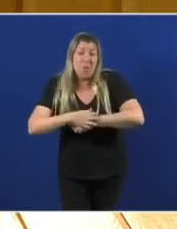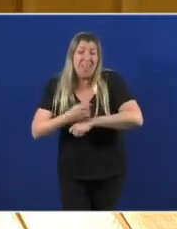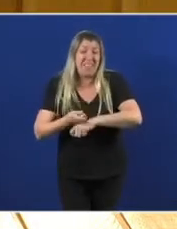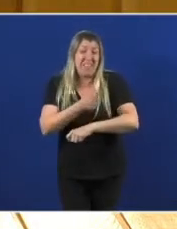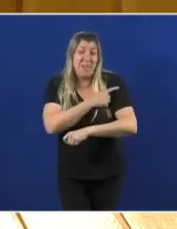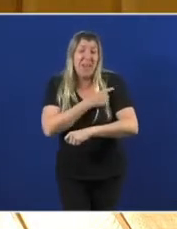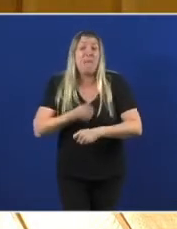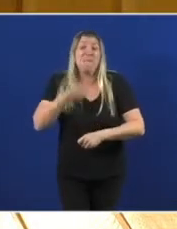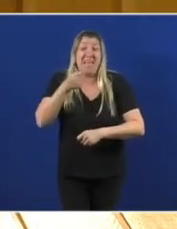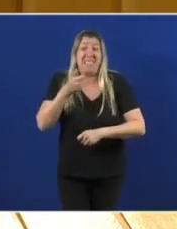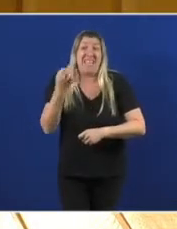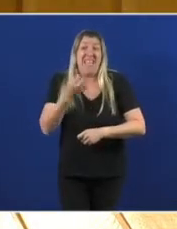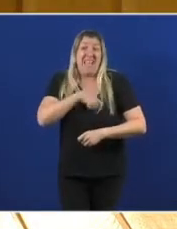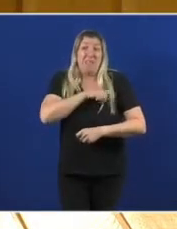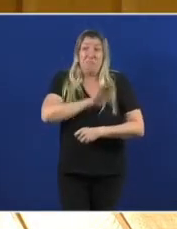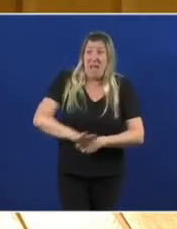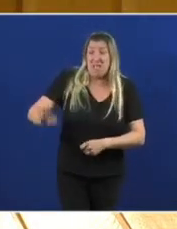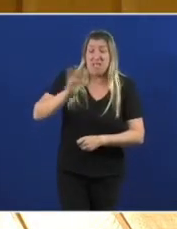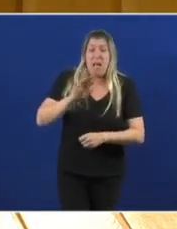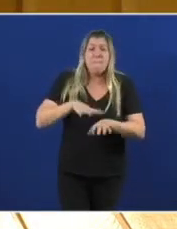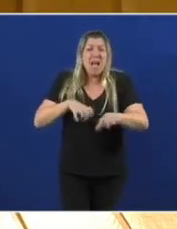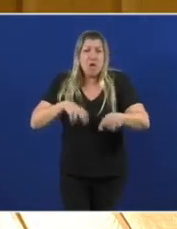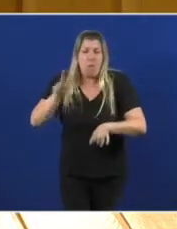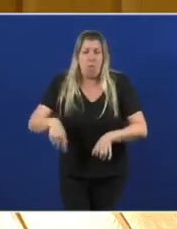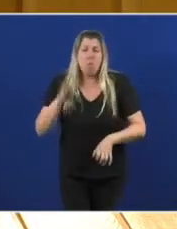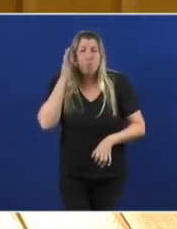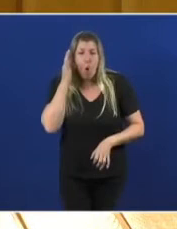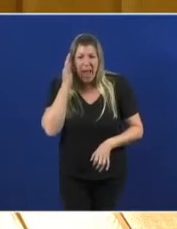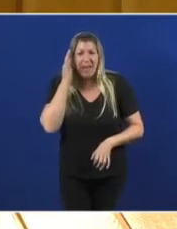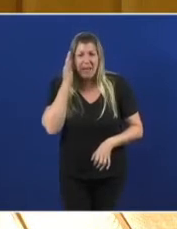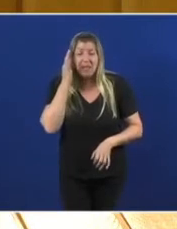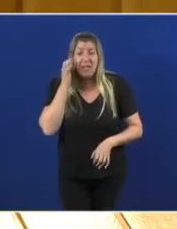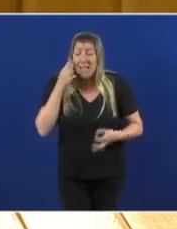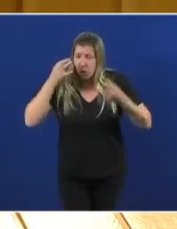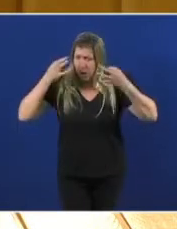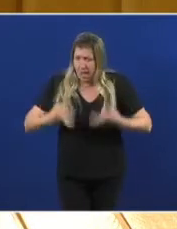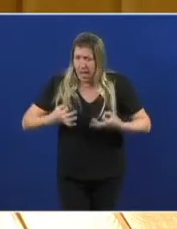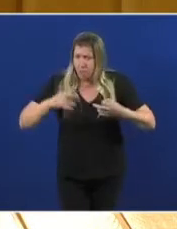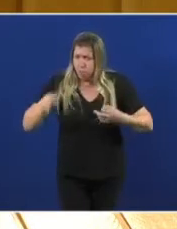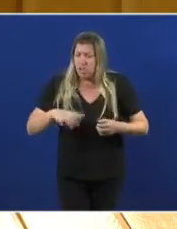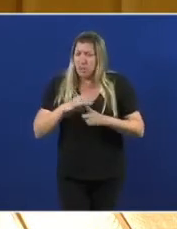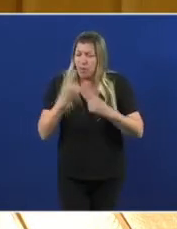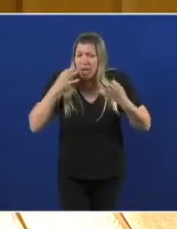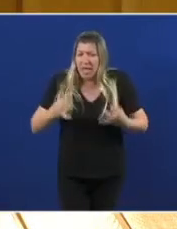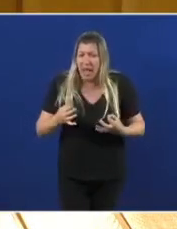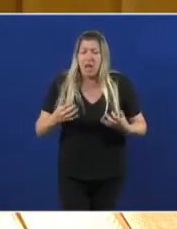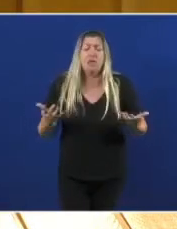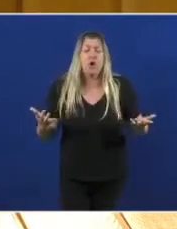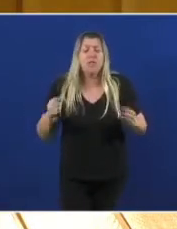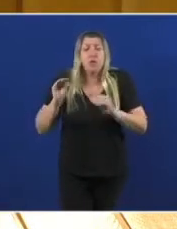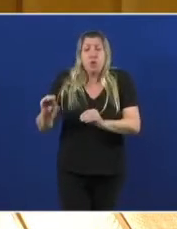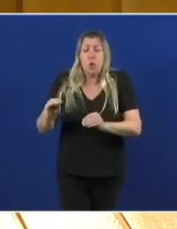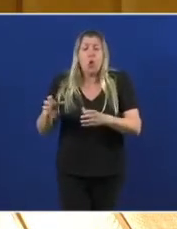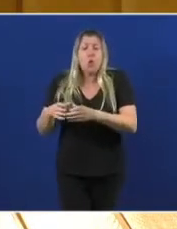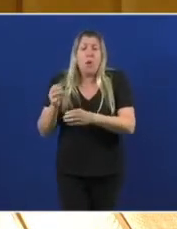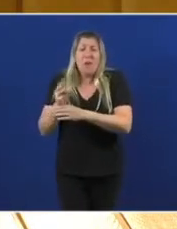170.000 e a imensa malloría son mulleres. E con esta realidade o seu partido vota